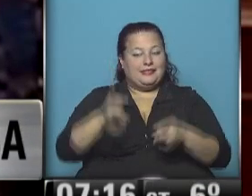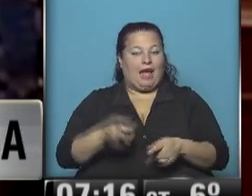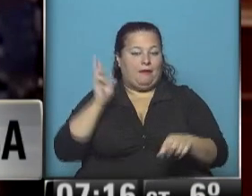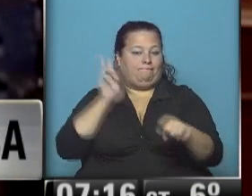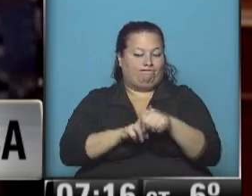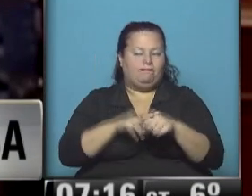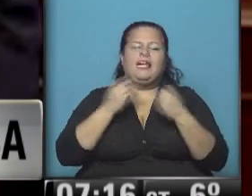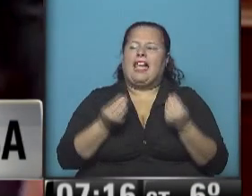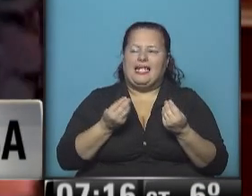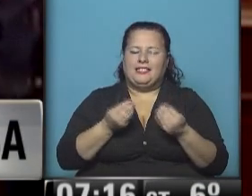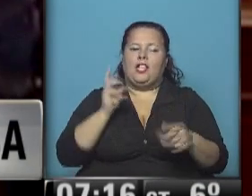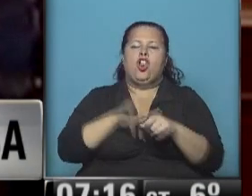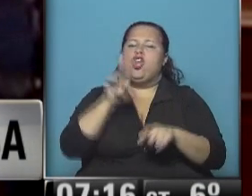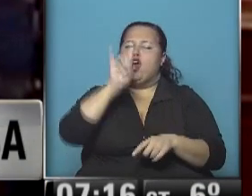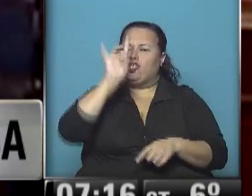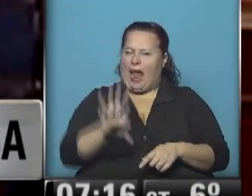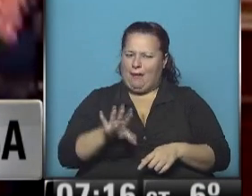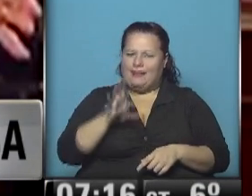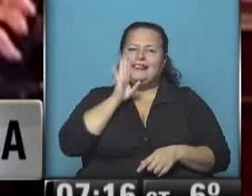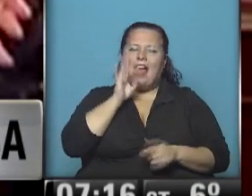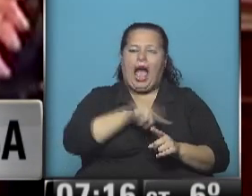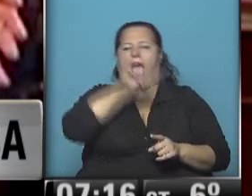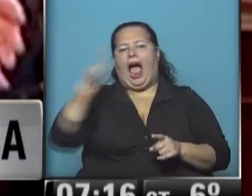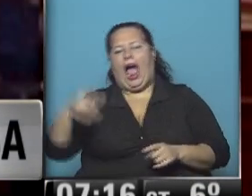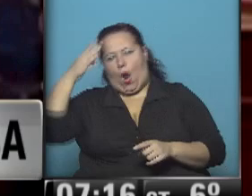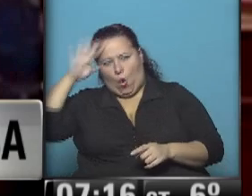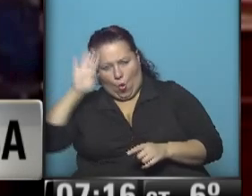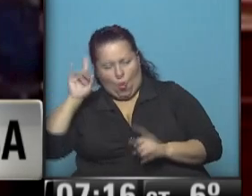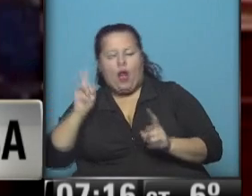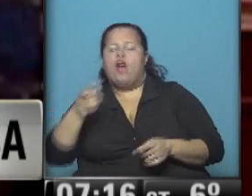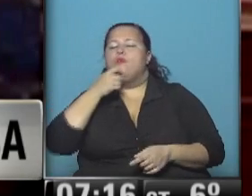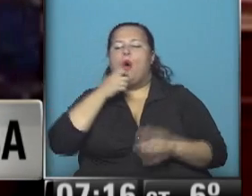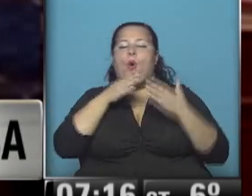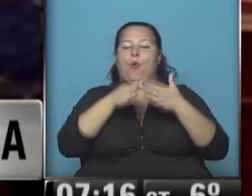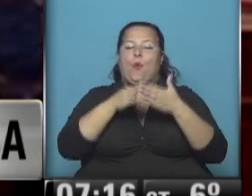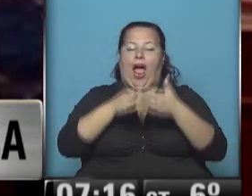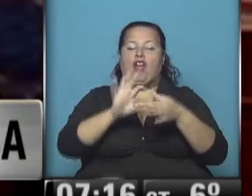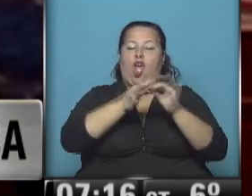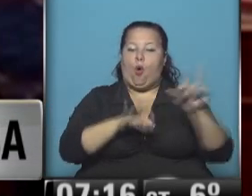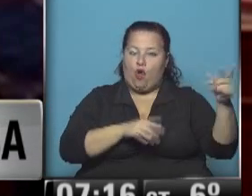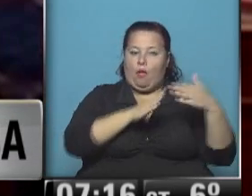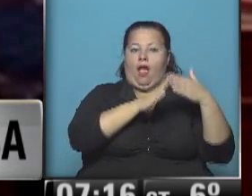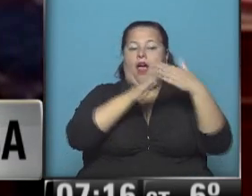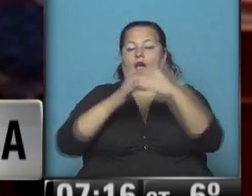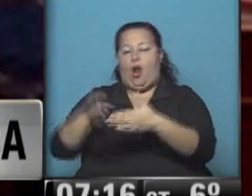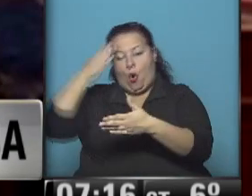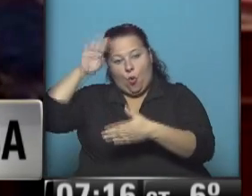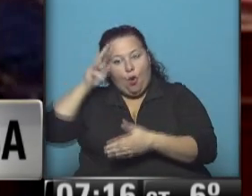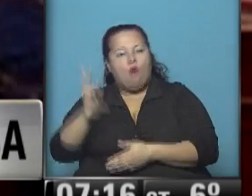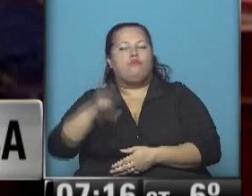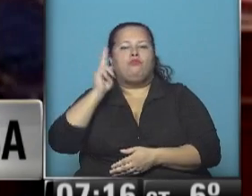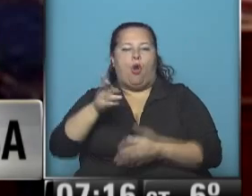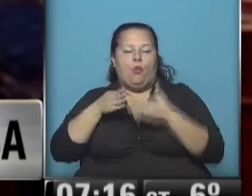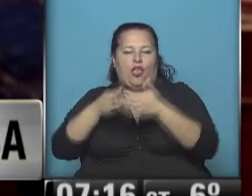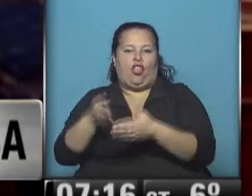bloqueo. ¿Qué quiere decir esto? El bloqueo no es solamente de Estados Unidos hacia Cuba. Si, por ejemplo, un barco de Europa llega a Cuba, tiene prohibido